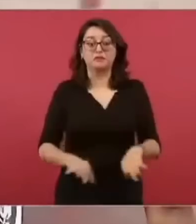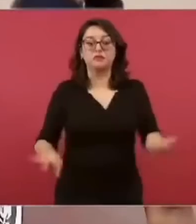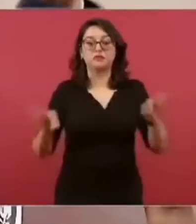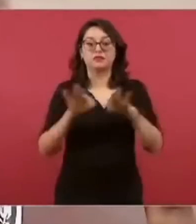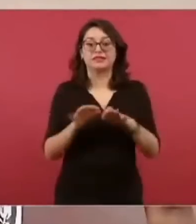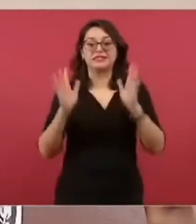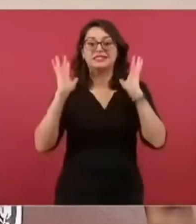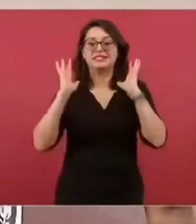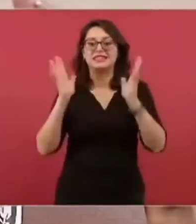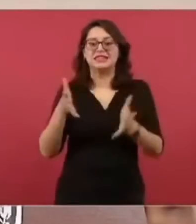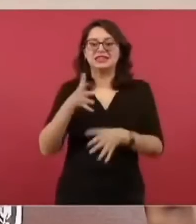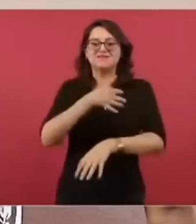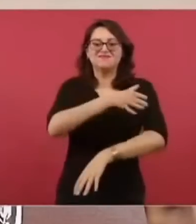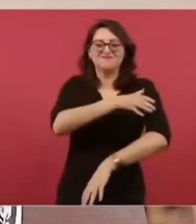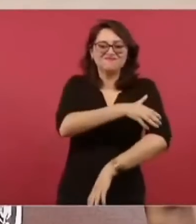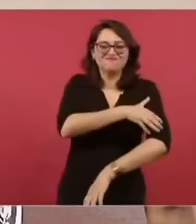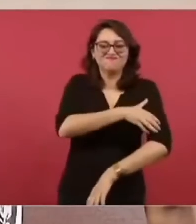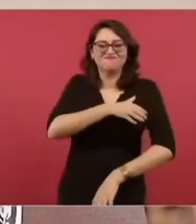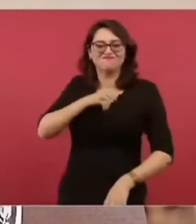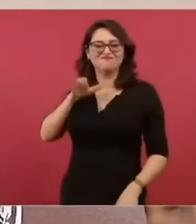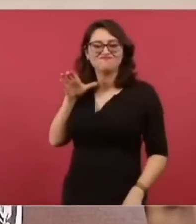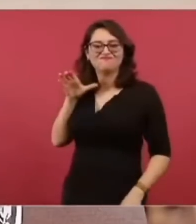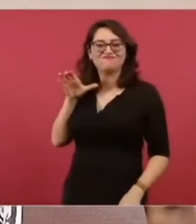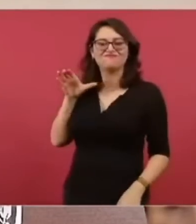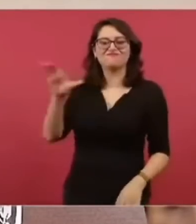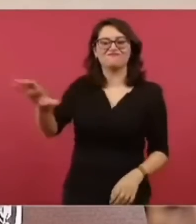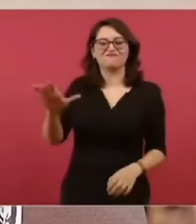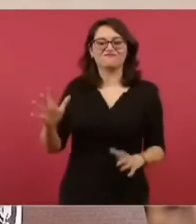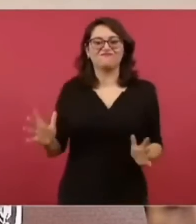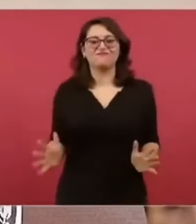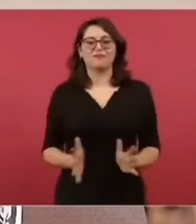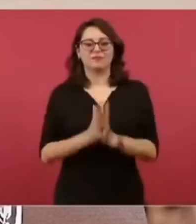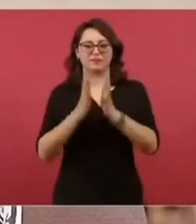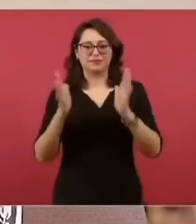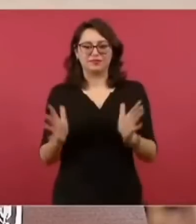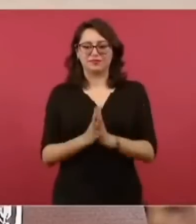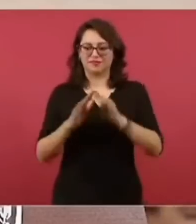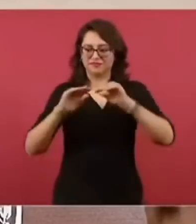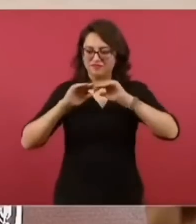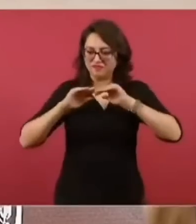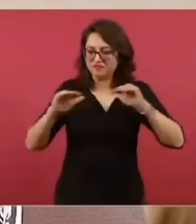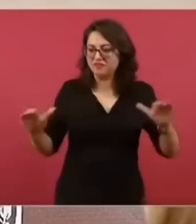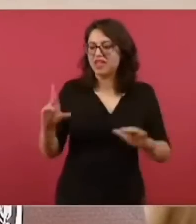y ya hay una auténtica democracia que no existía,